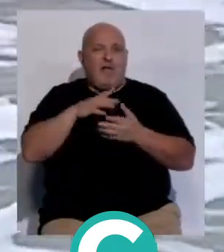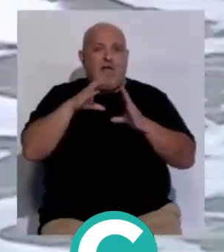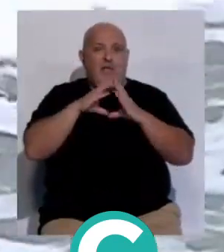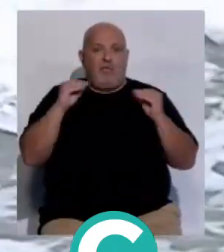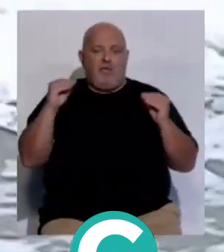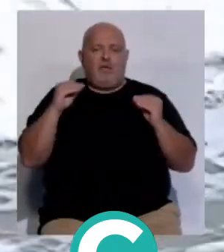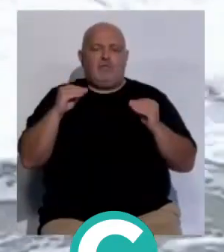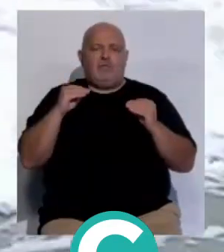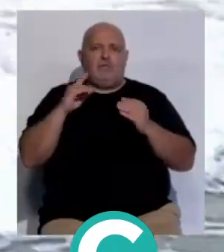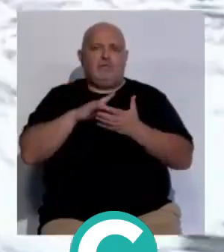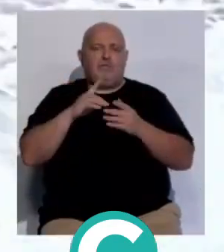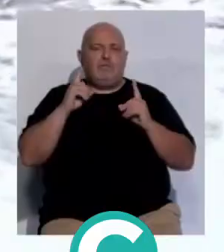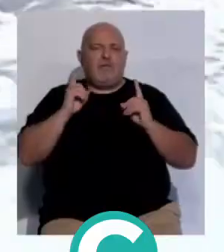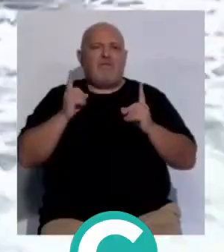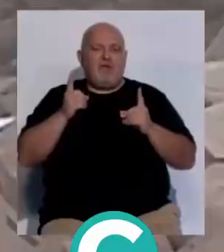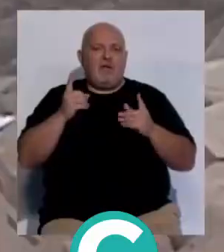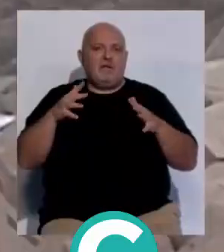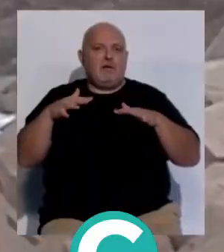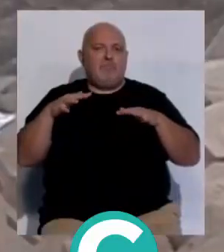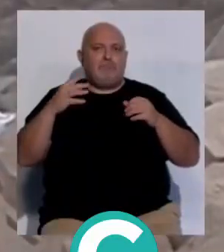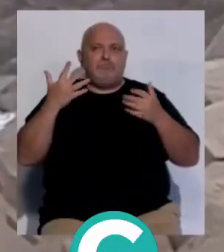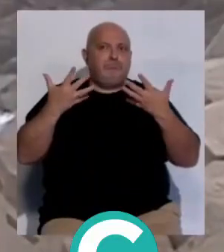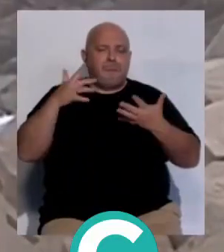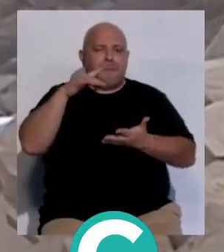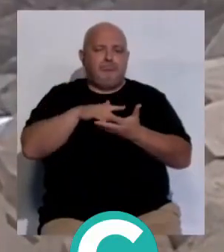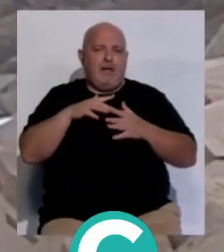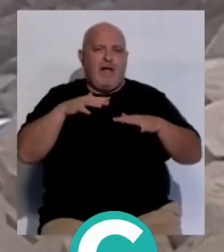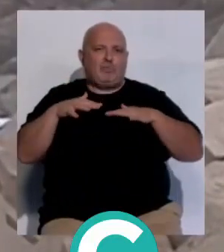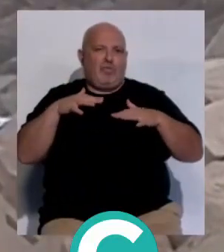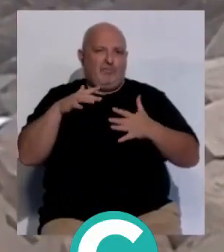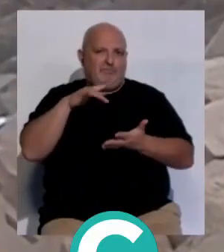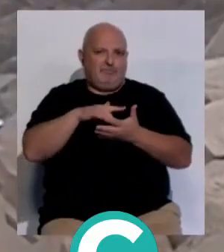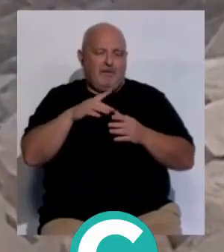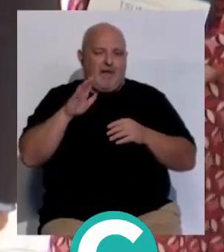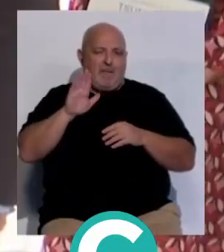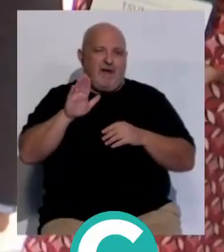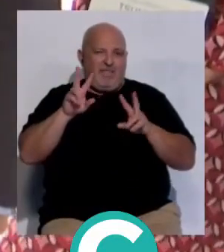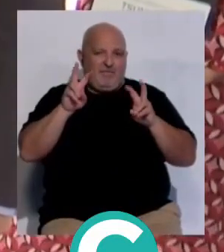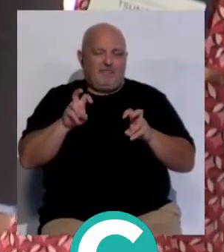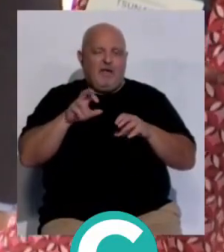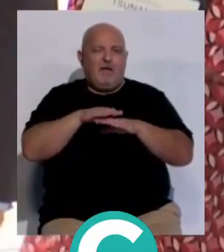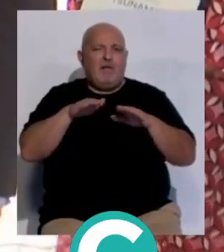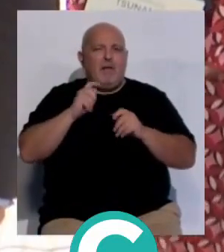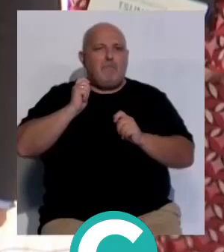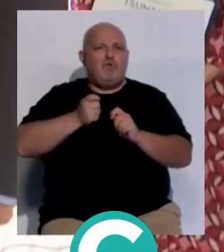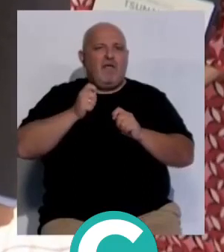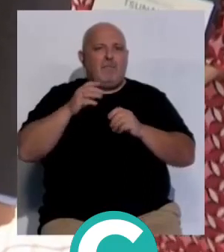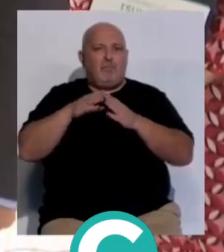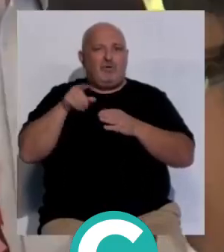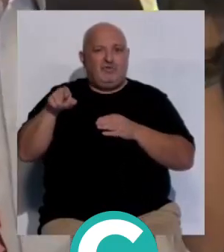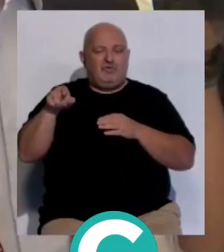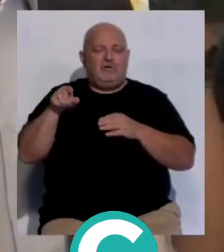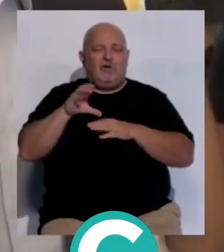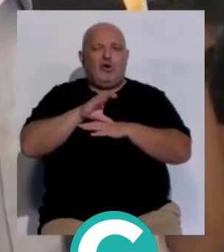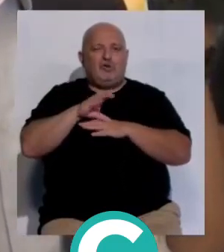Andalucía a la vanguardia en la prevención y actuación ante este tipo de amenazas en un acto celebrado en la playa de la puntilla del puerto el